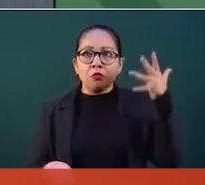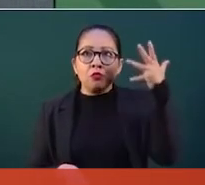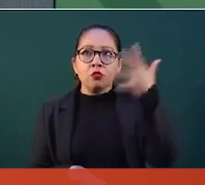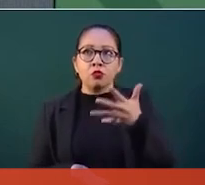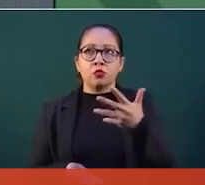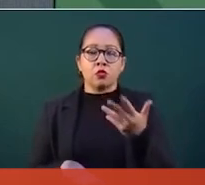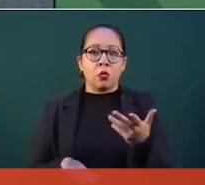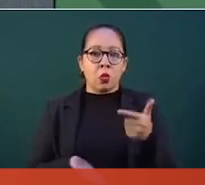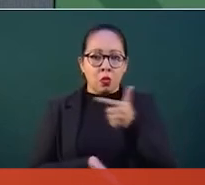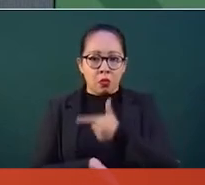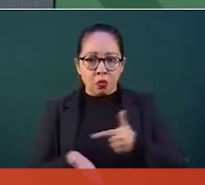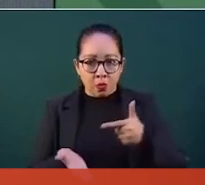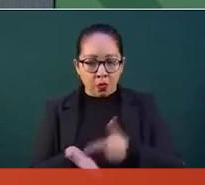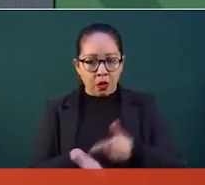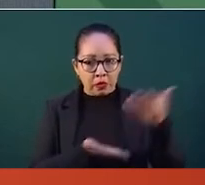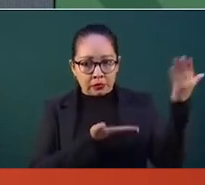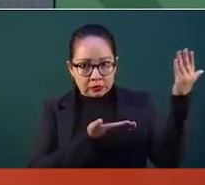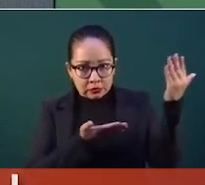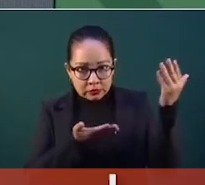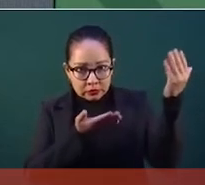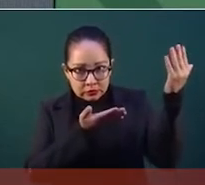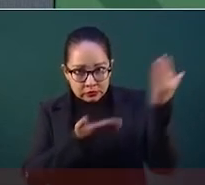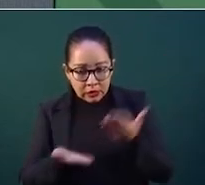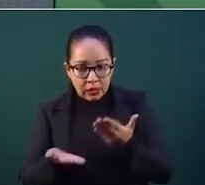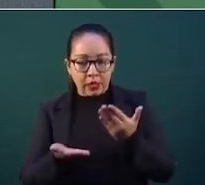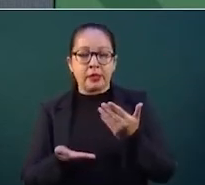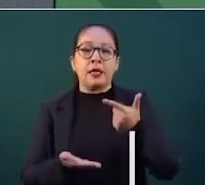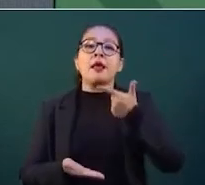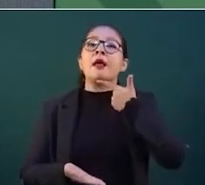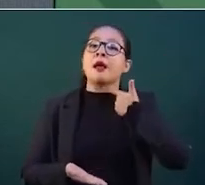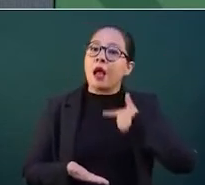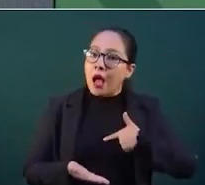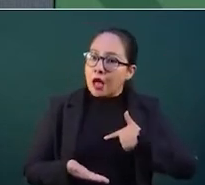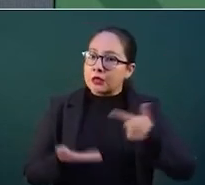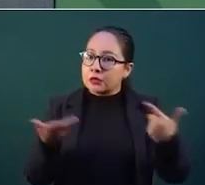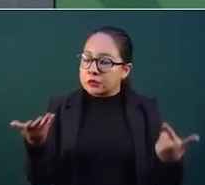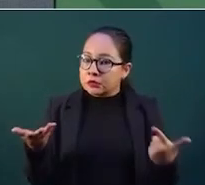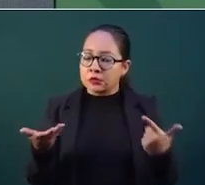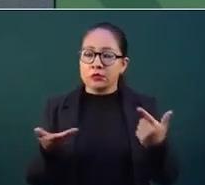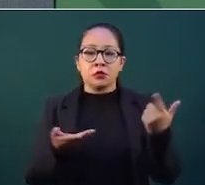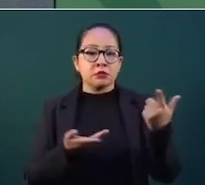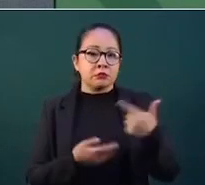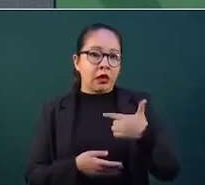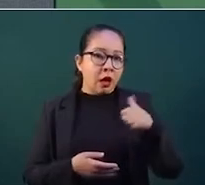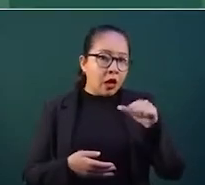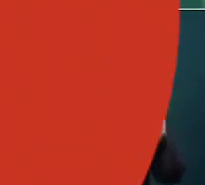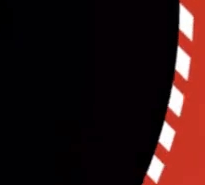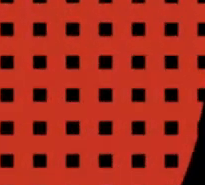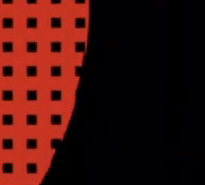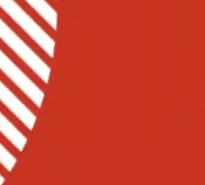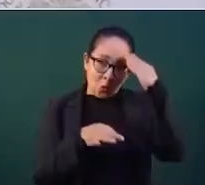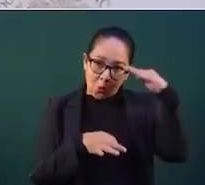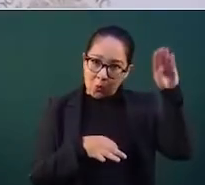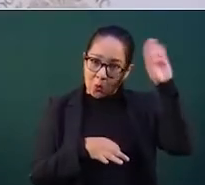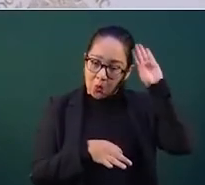el gas, se cargue, que estén los cilindros.